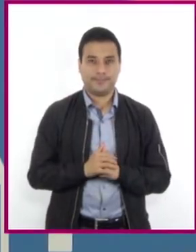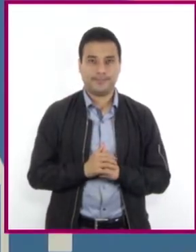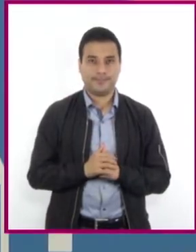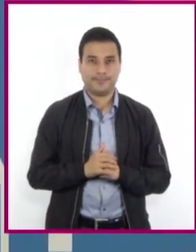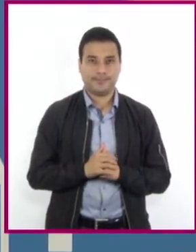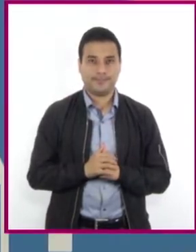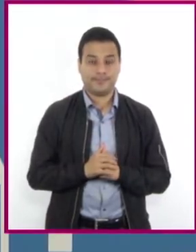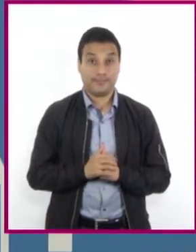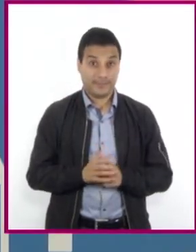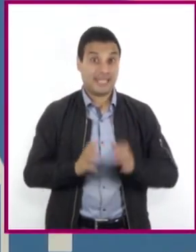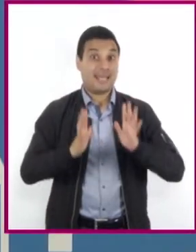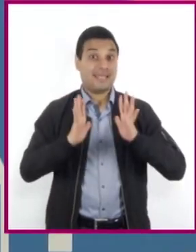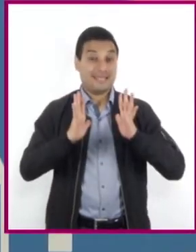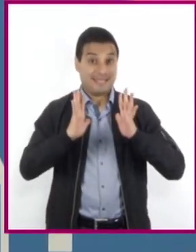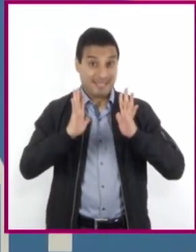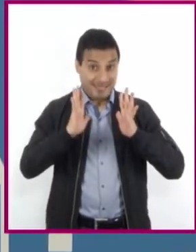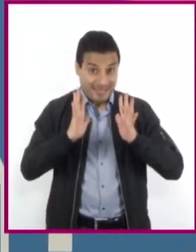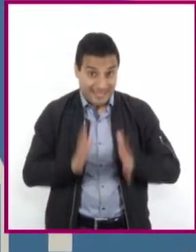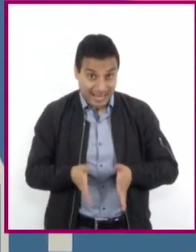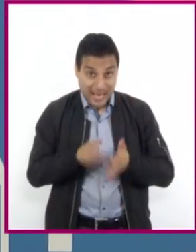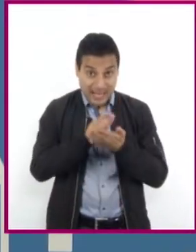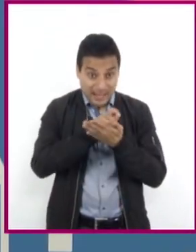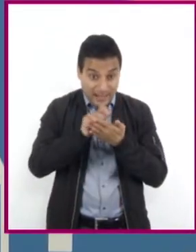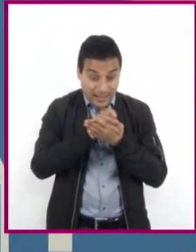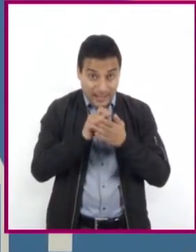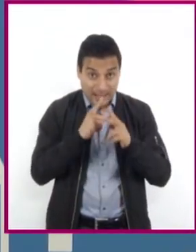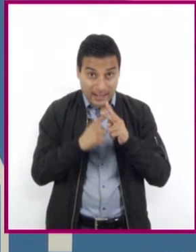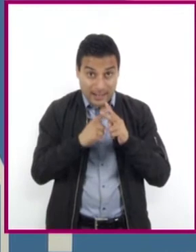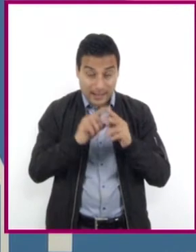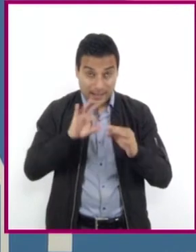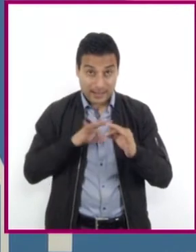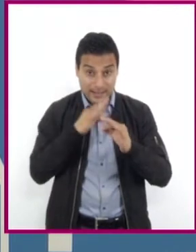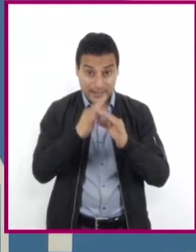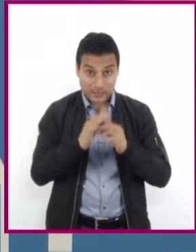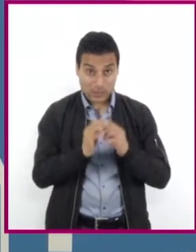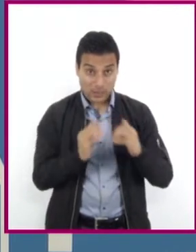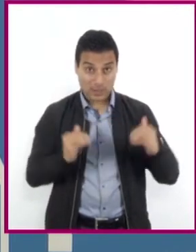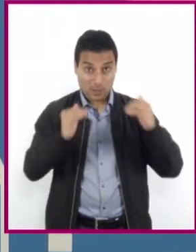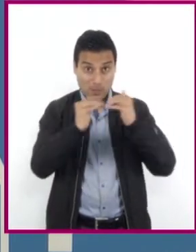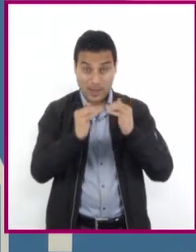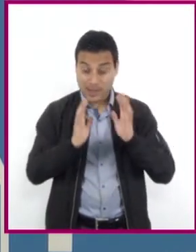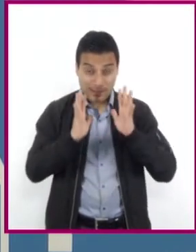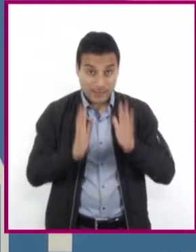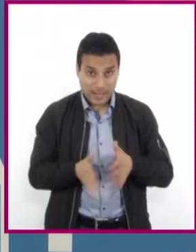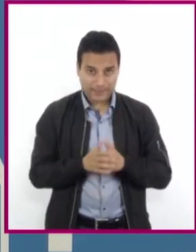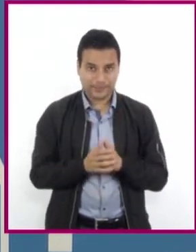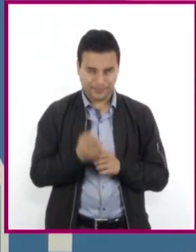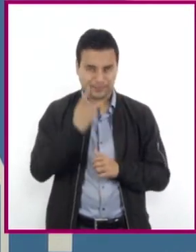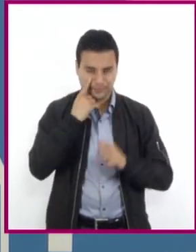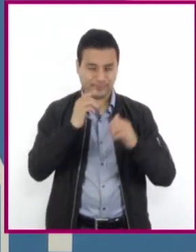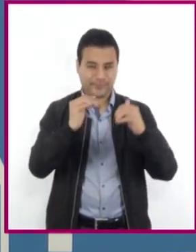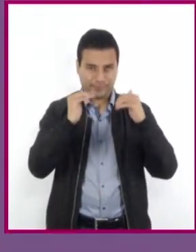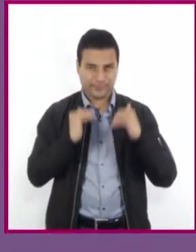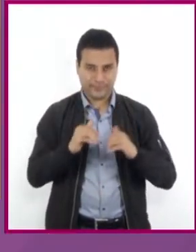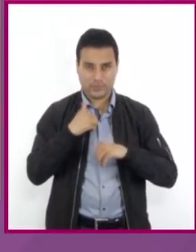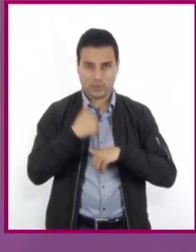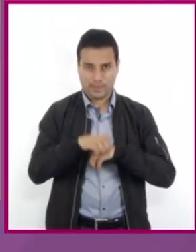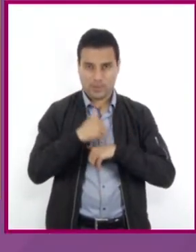Ya que tenemos las dos ecuaciones despejadas y las igualamos, ahora veamos el paso número 4.